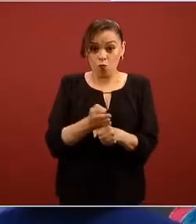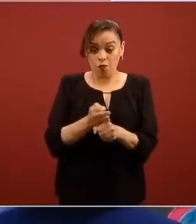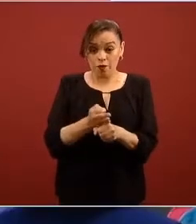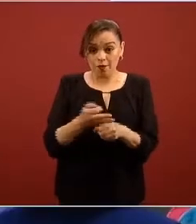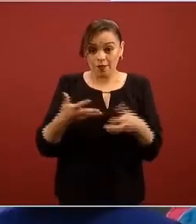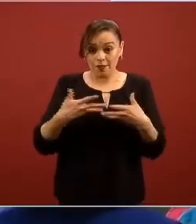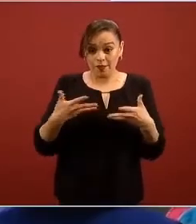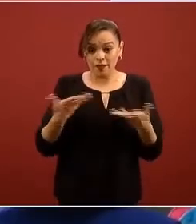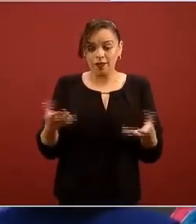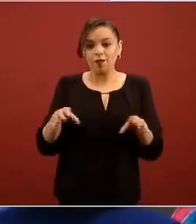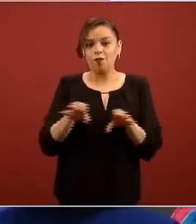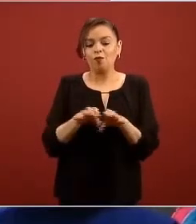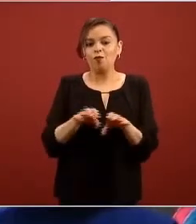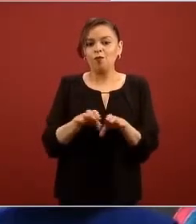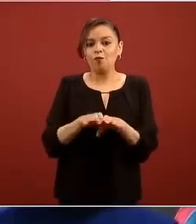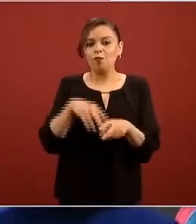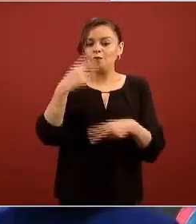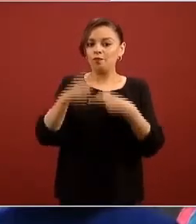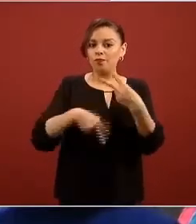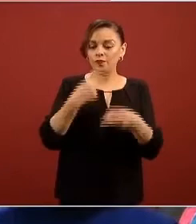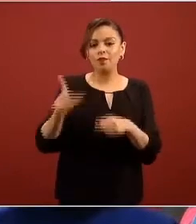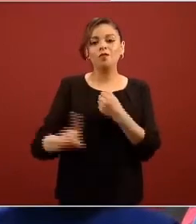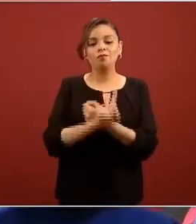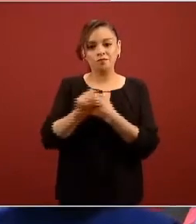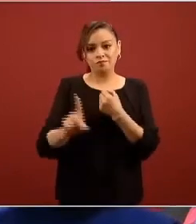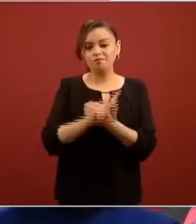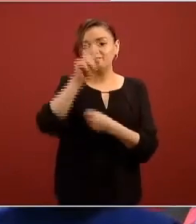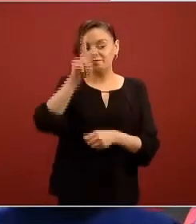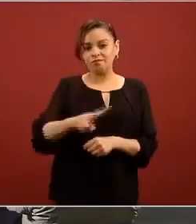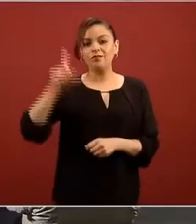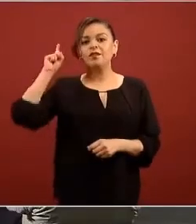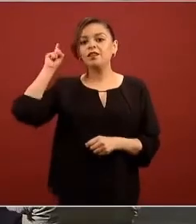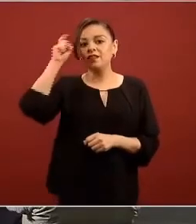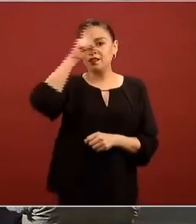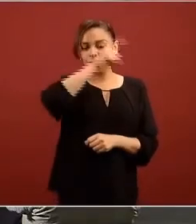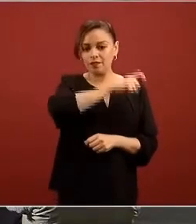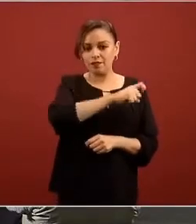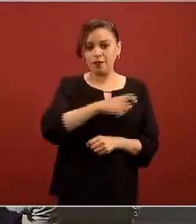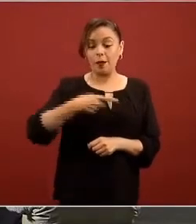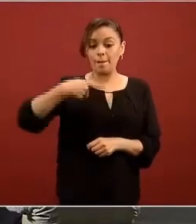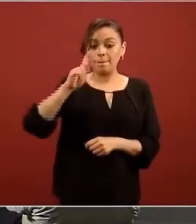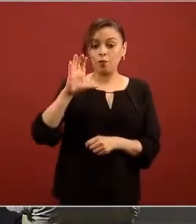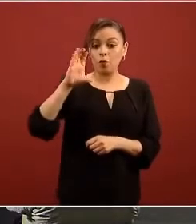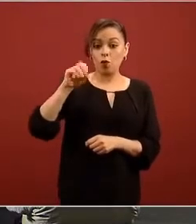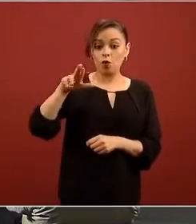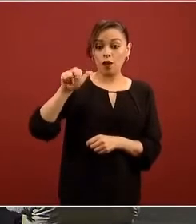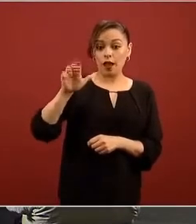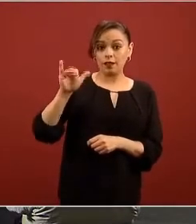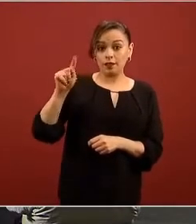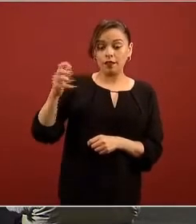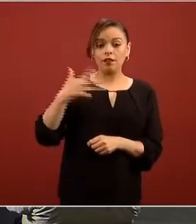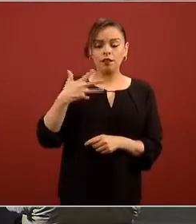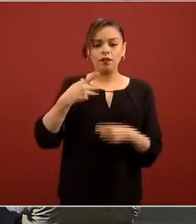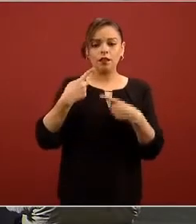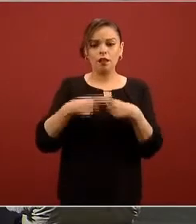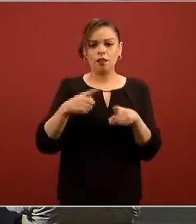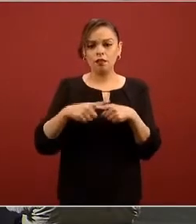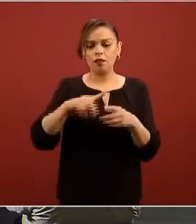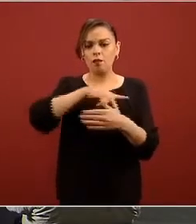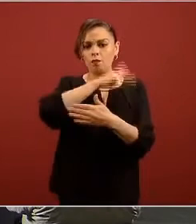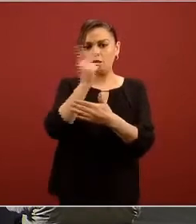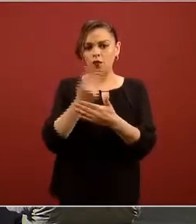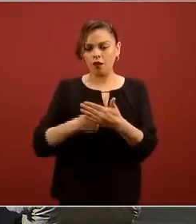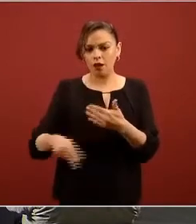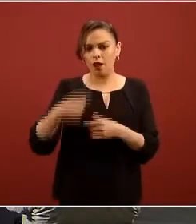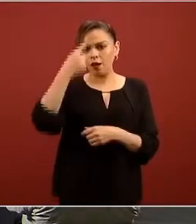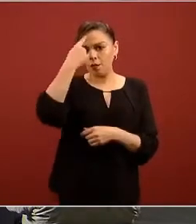impone muchas dificultades sin embargo ya habíamos organizado dentro del CONACYT los programas nacionales estratégicos entre